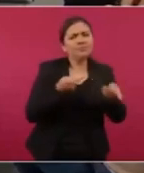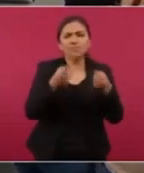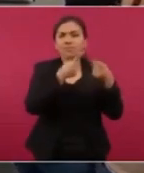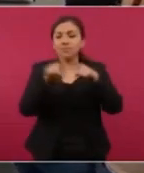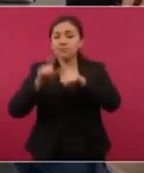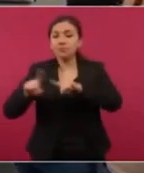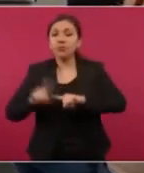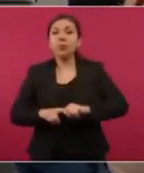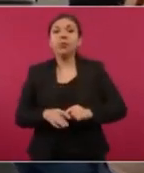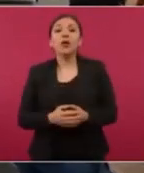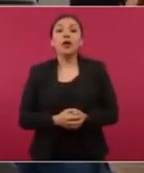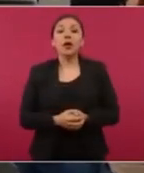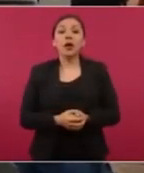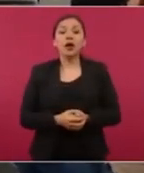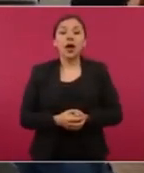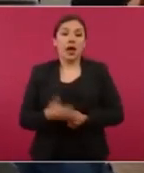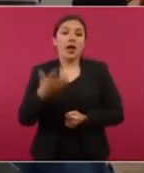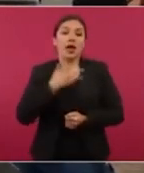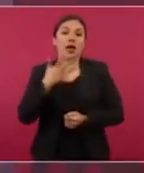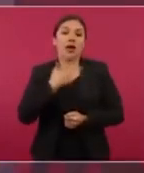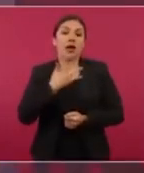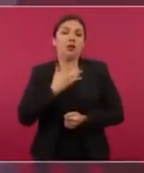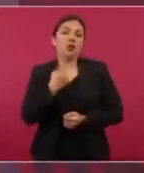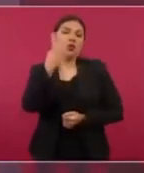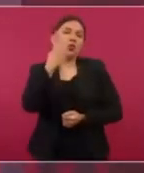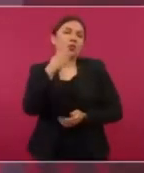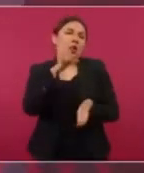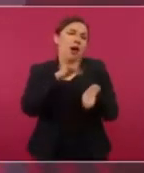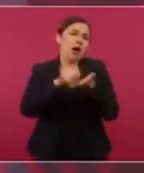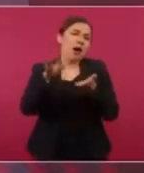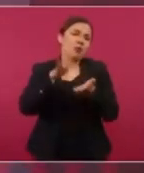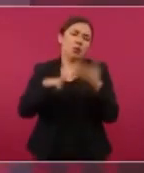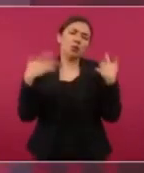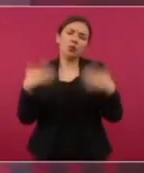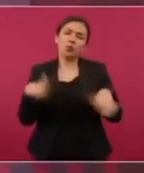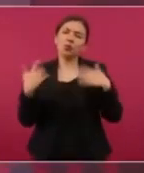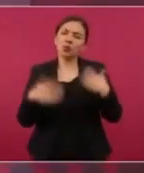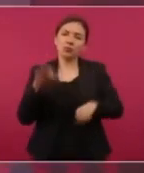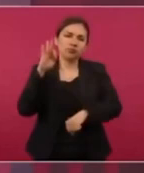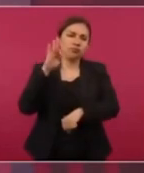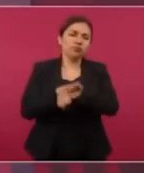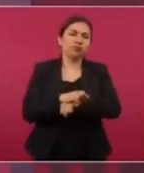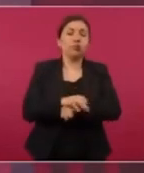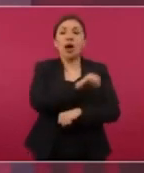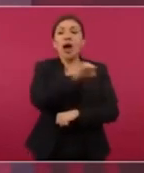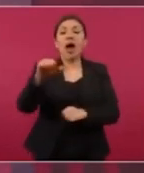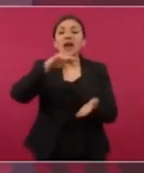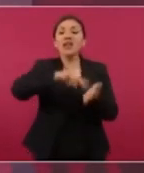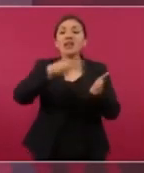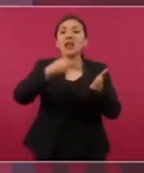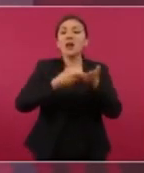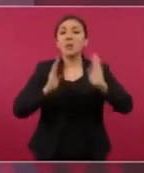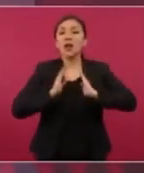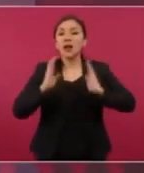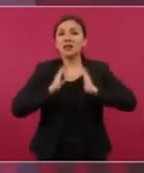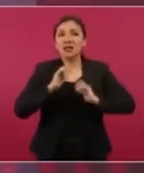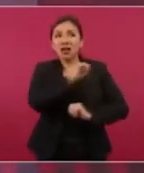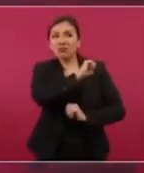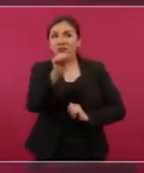tenemos el gran apoyo, respaldo que significan los ingenieros militares.